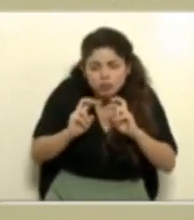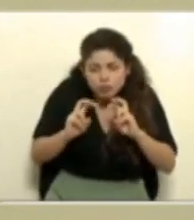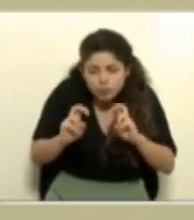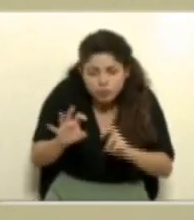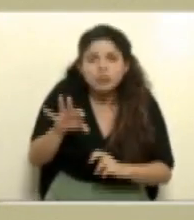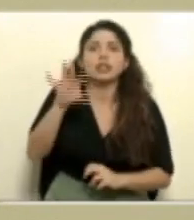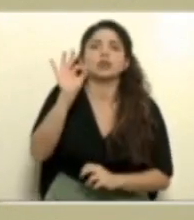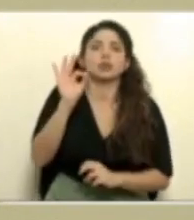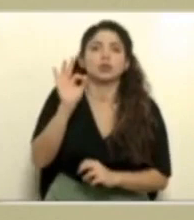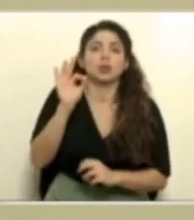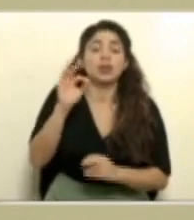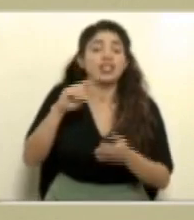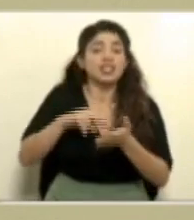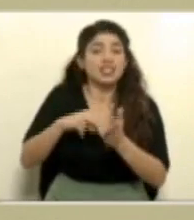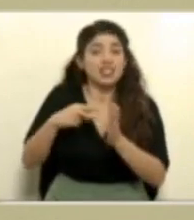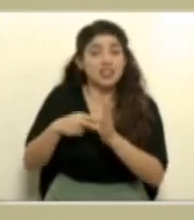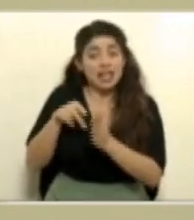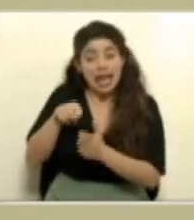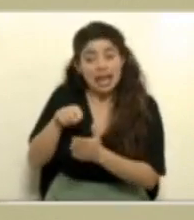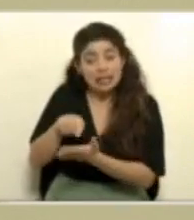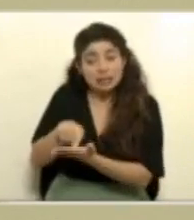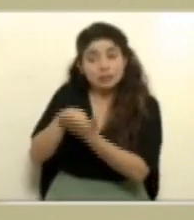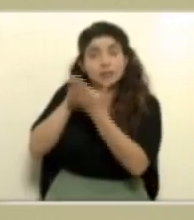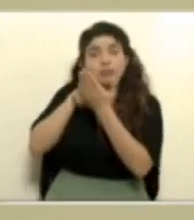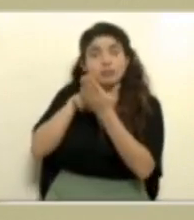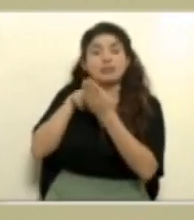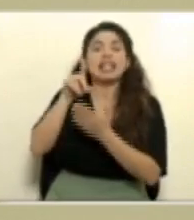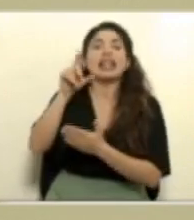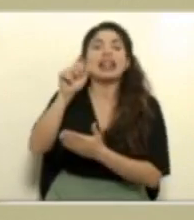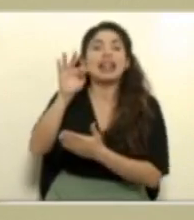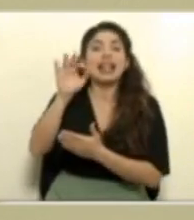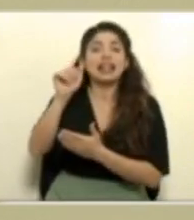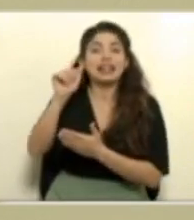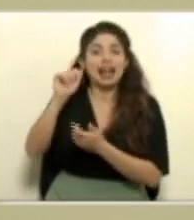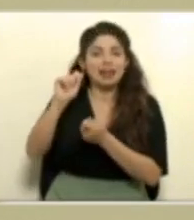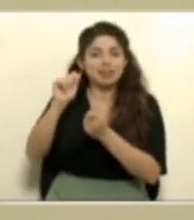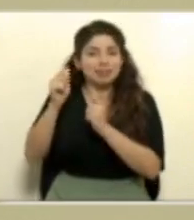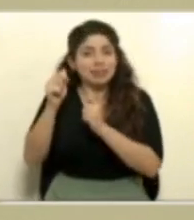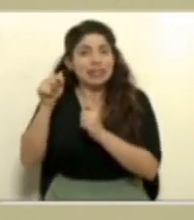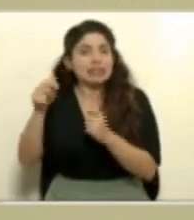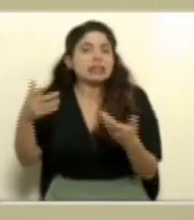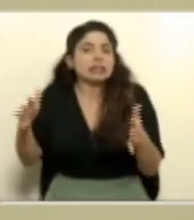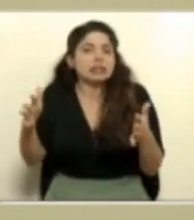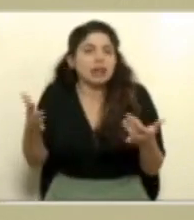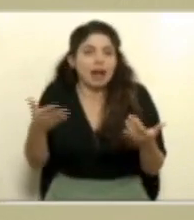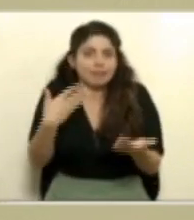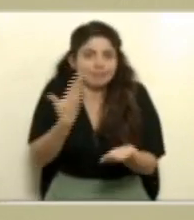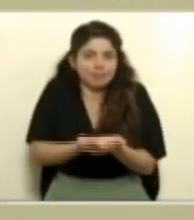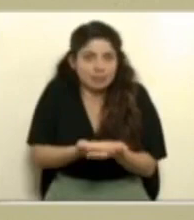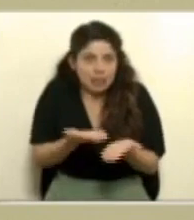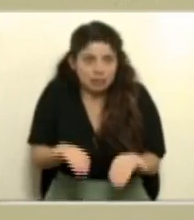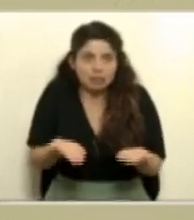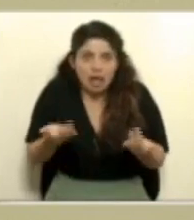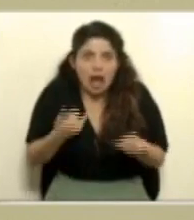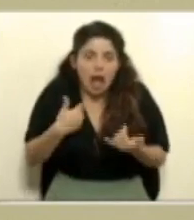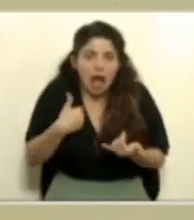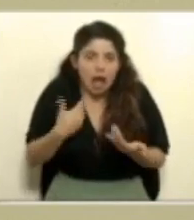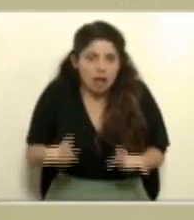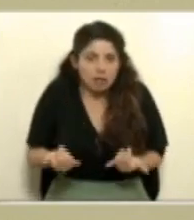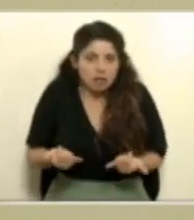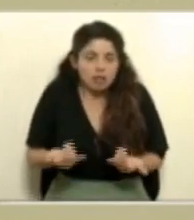y esto lo que nos indica es que esta variante ya está y está presente